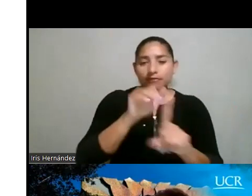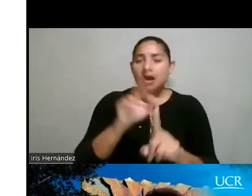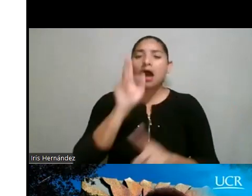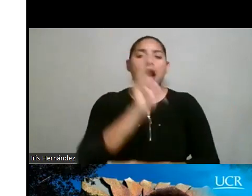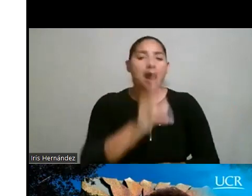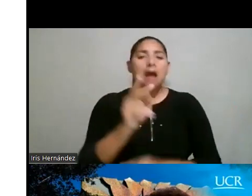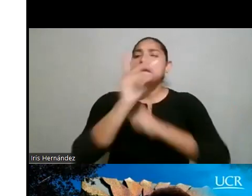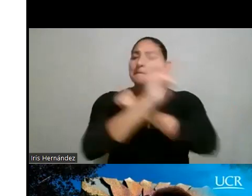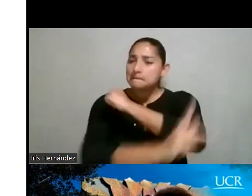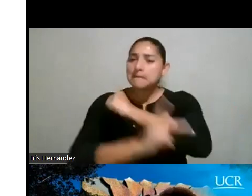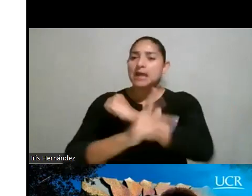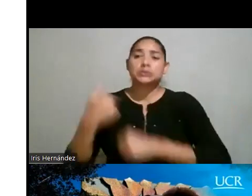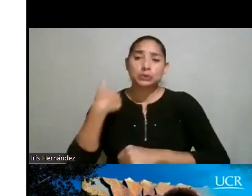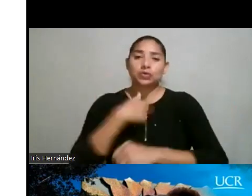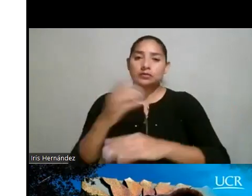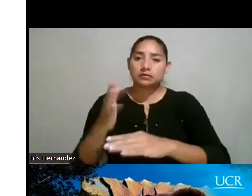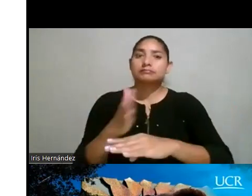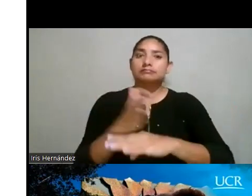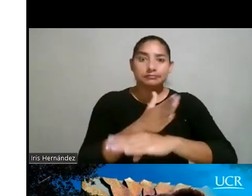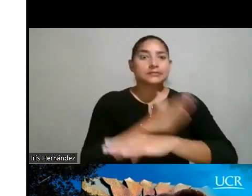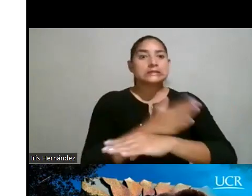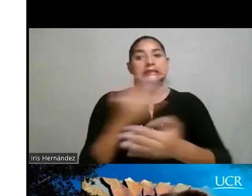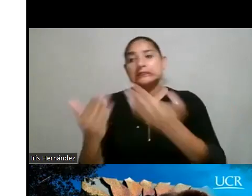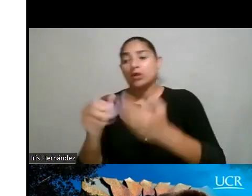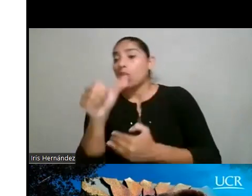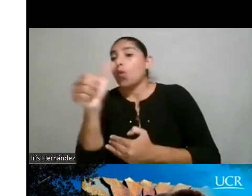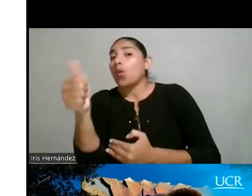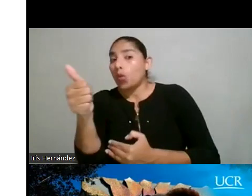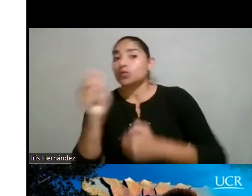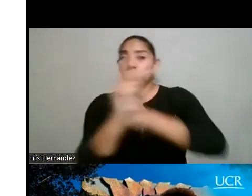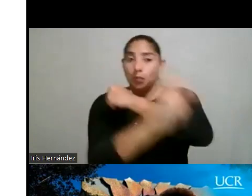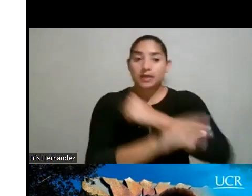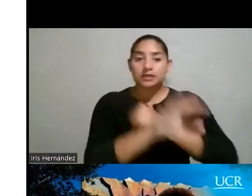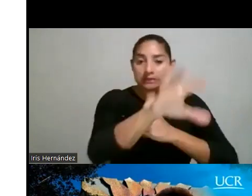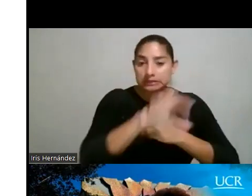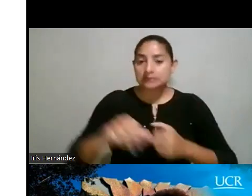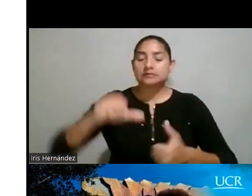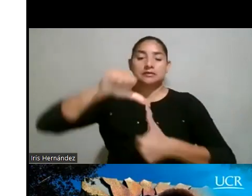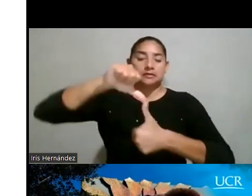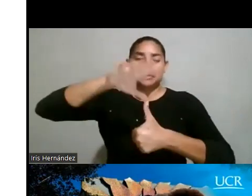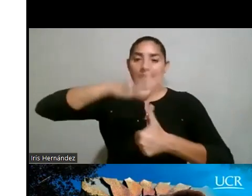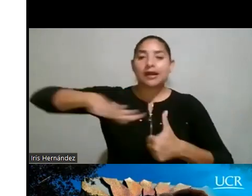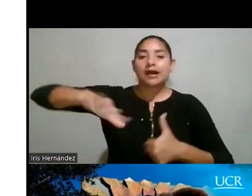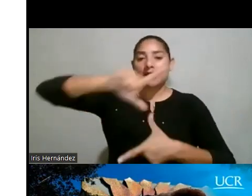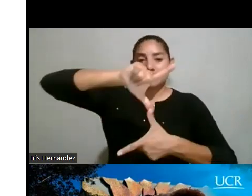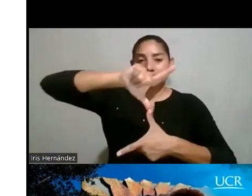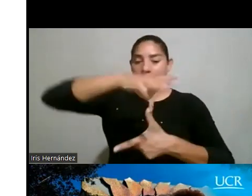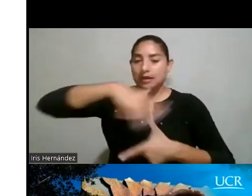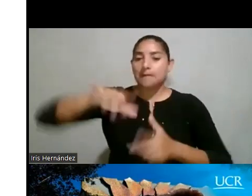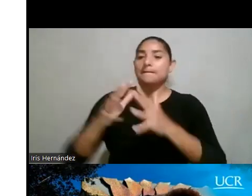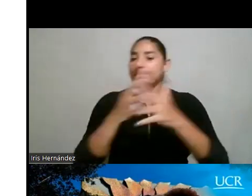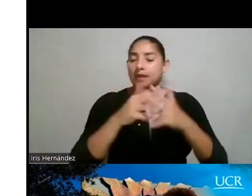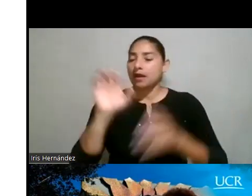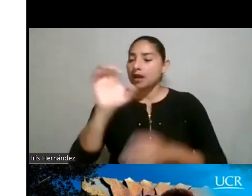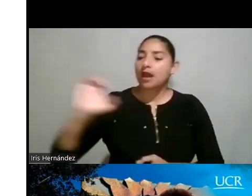países que está mejorcito comparado con el resto de países de América Latina e incluso con los países europeos que